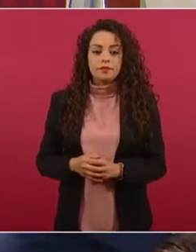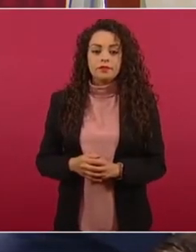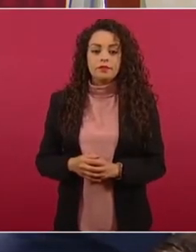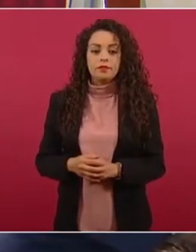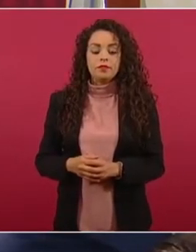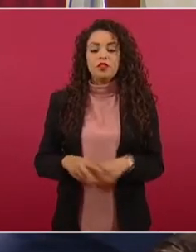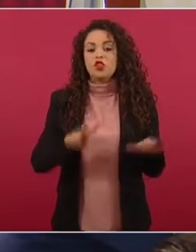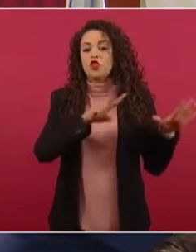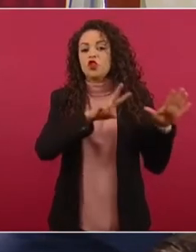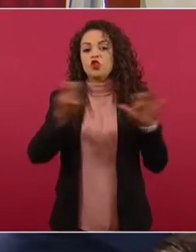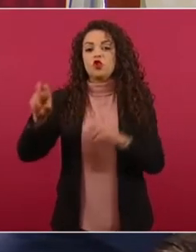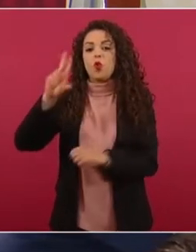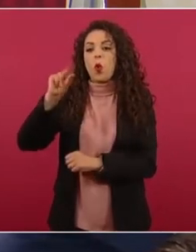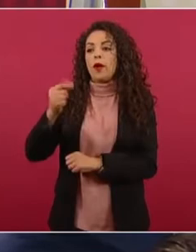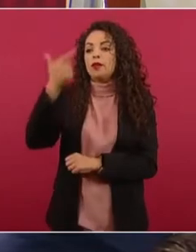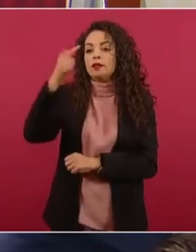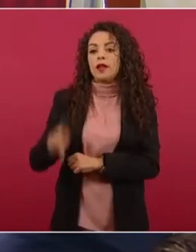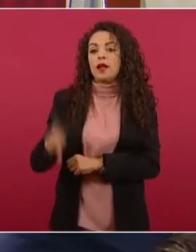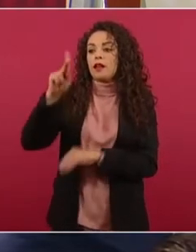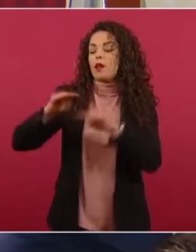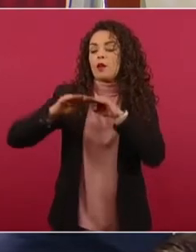87 kilómetros.